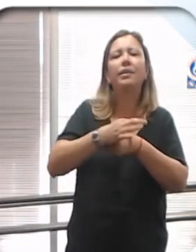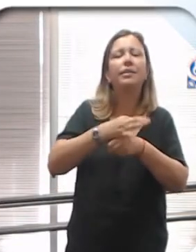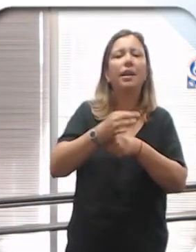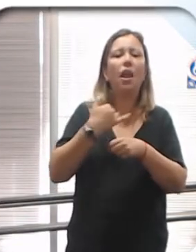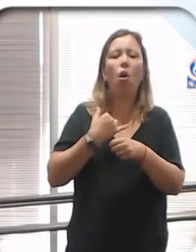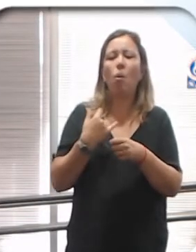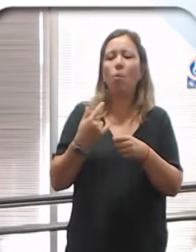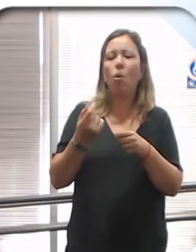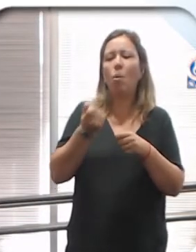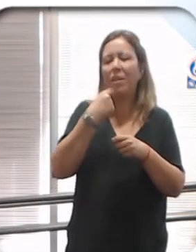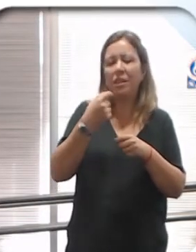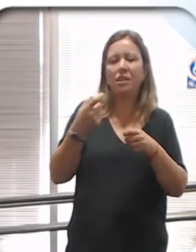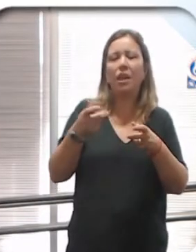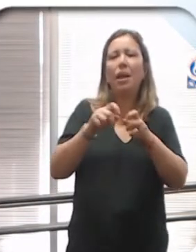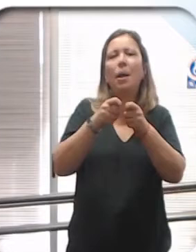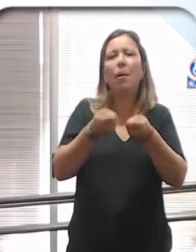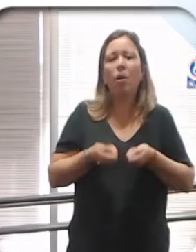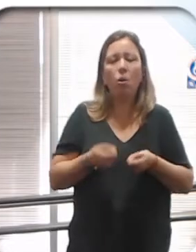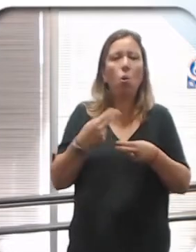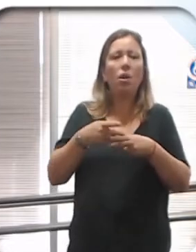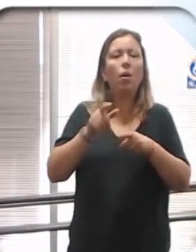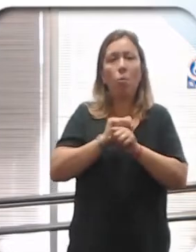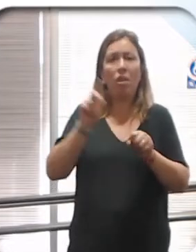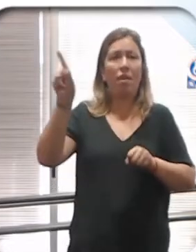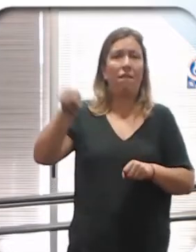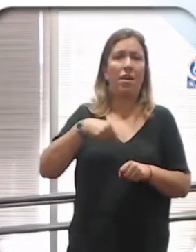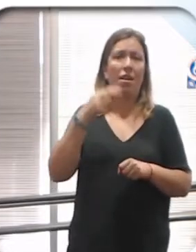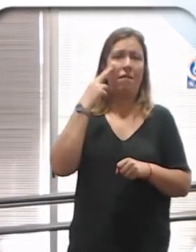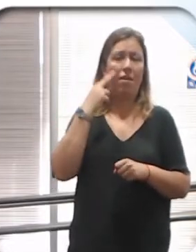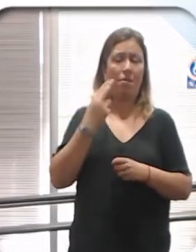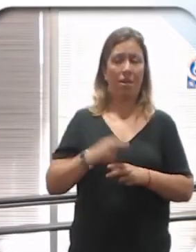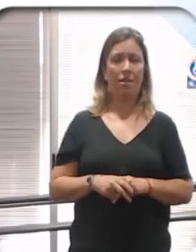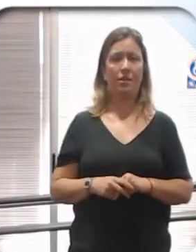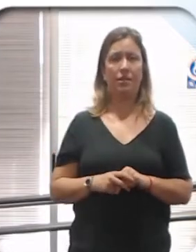tienen más alta incidencia de estas patologías.